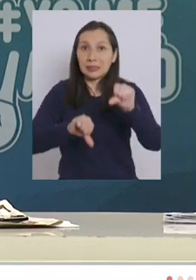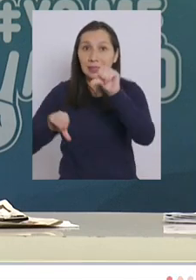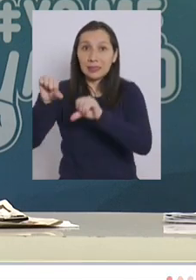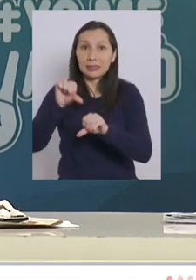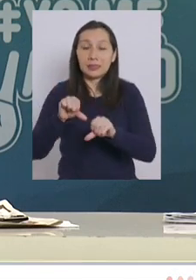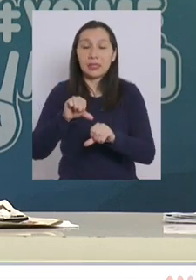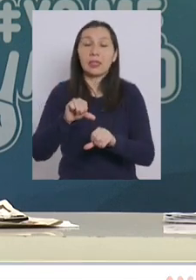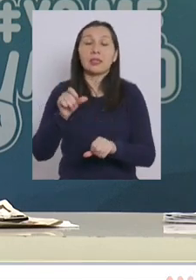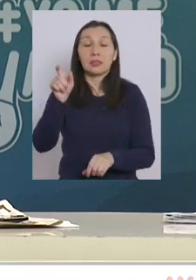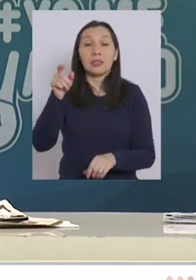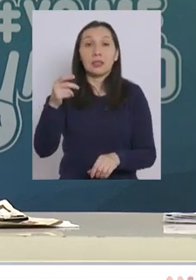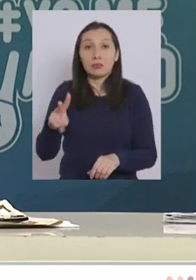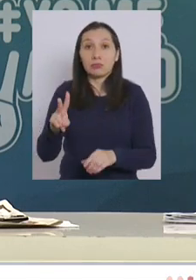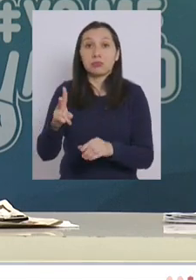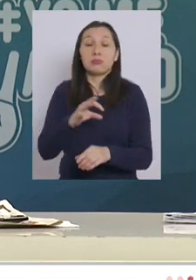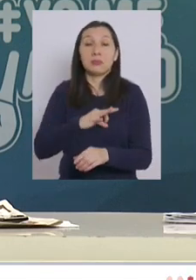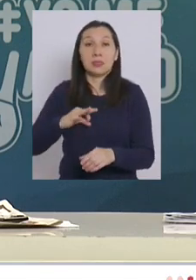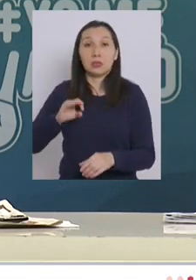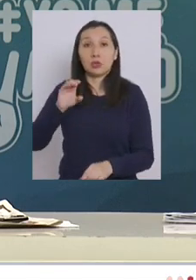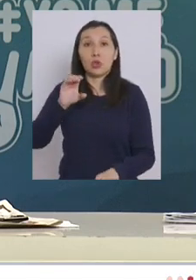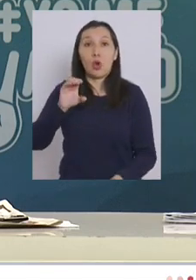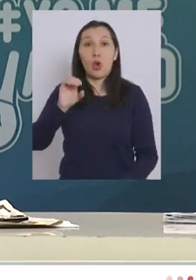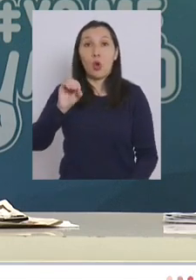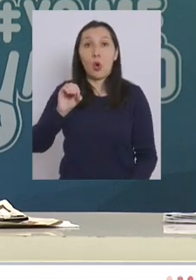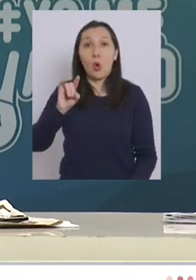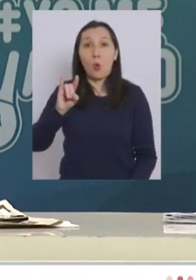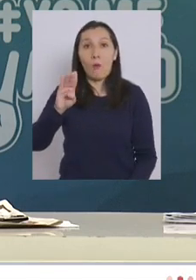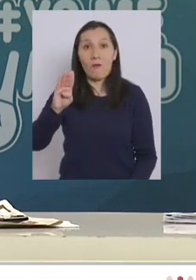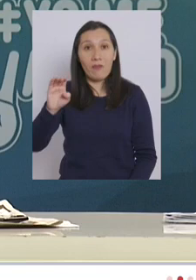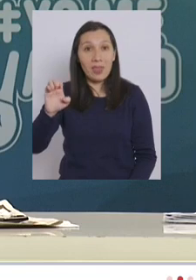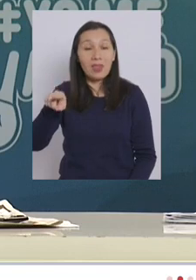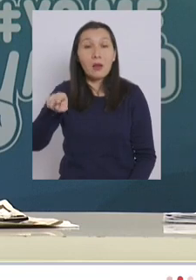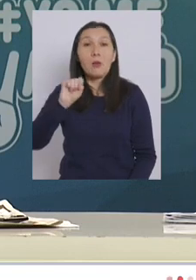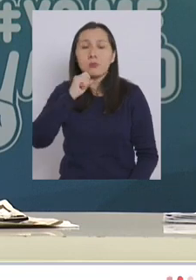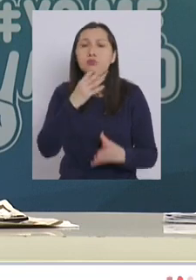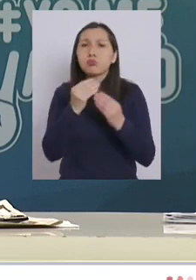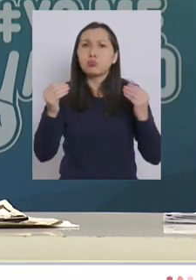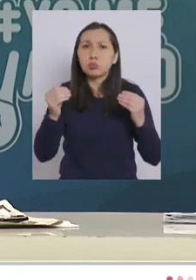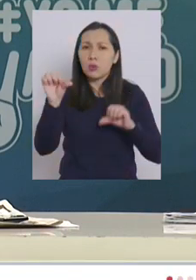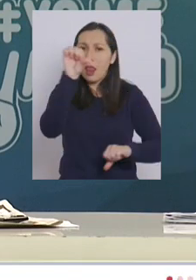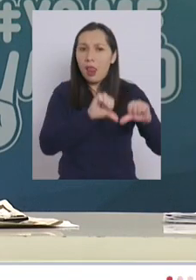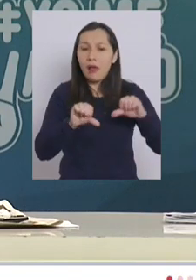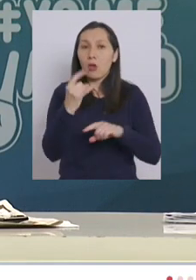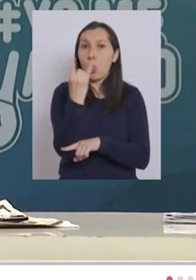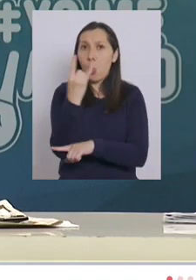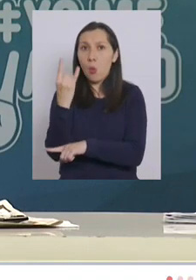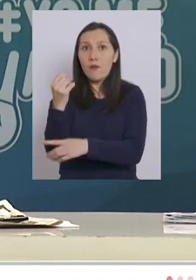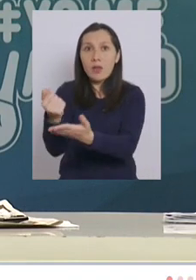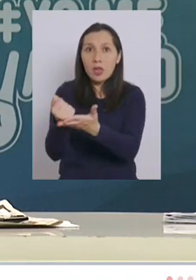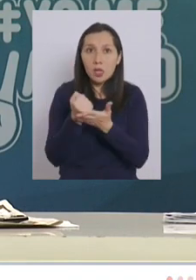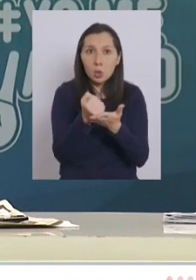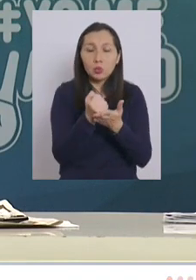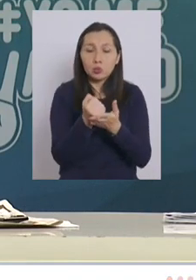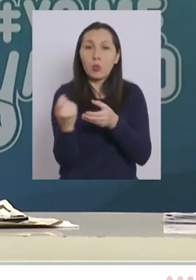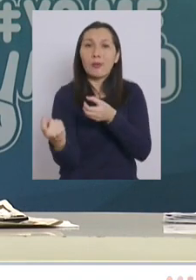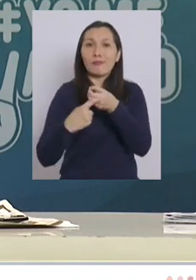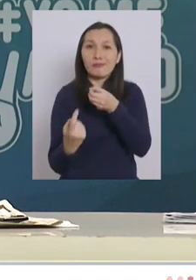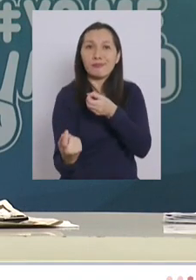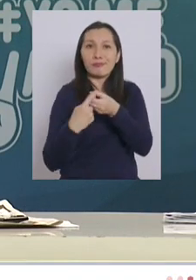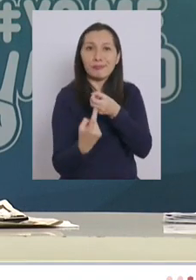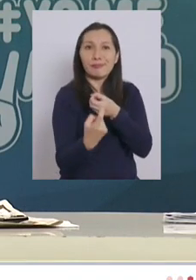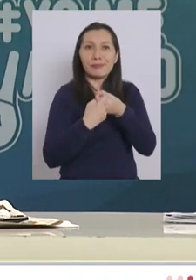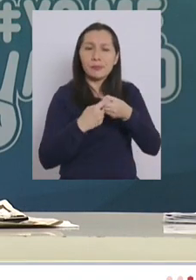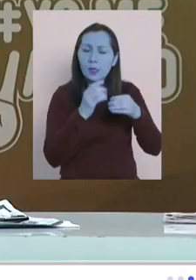del Ministerio de Ciencias y su Ministro Andrés Cub y sobre todo de varios laboratorios universitarios que se han adherido a